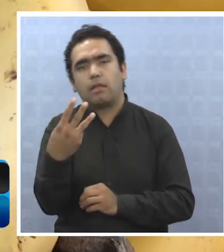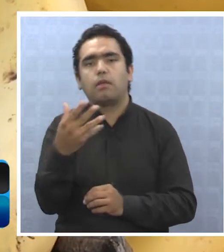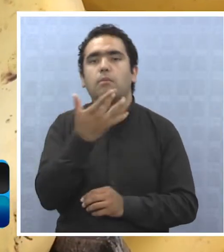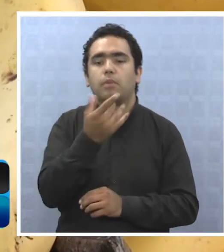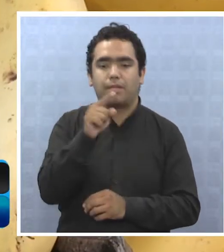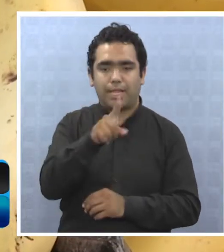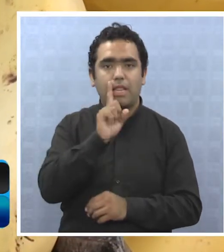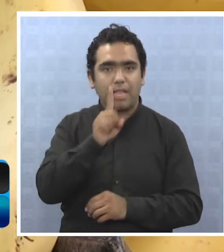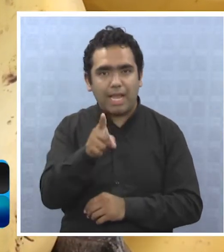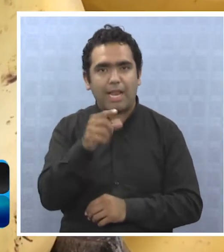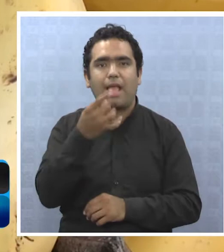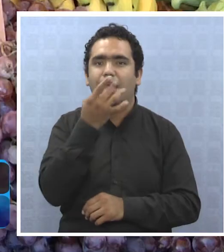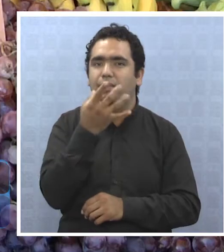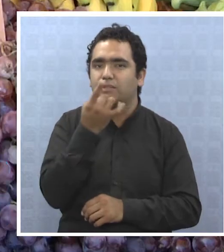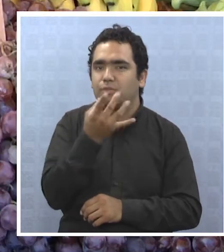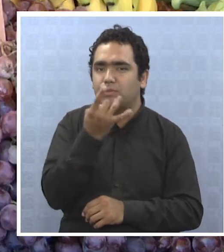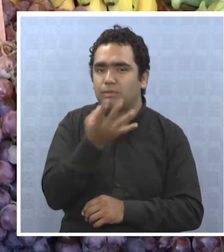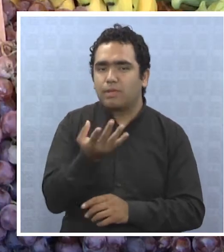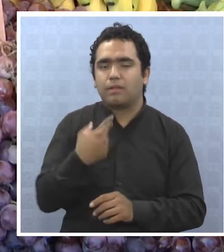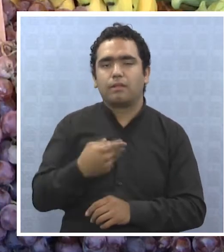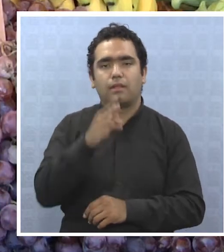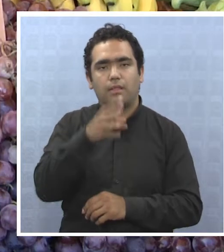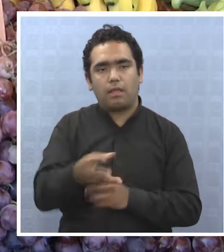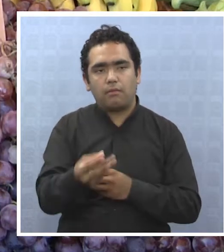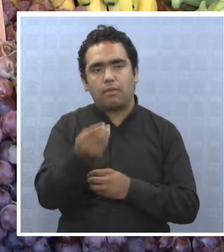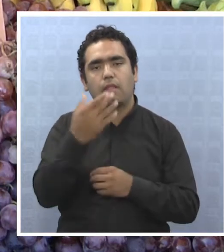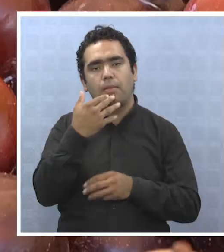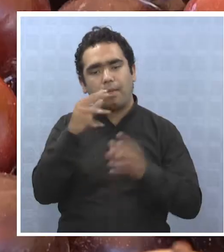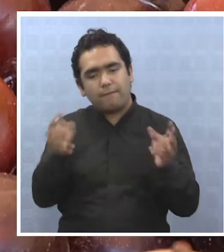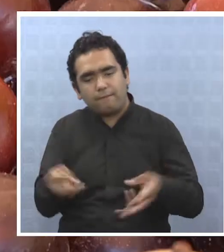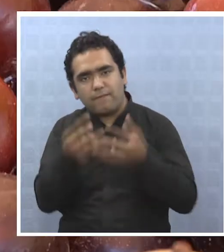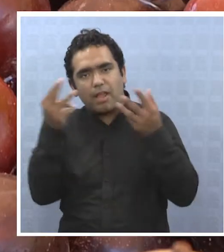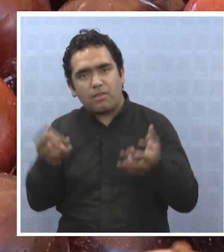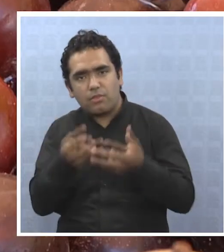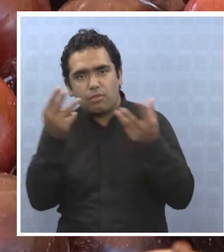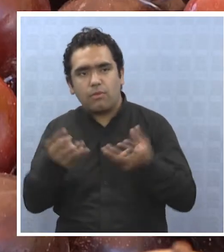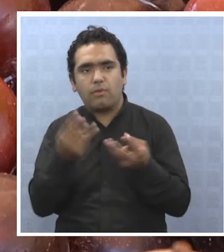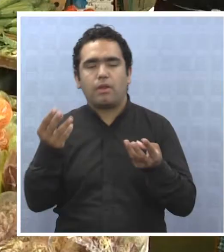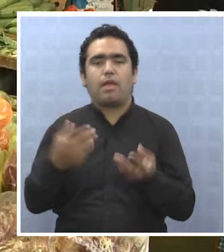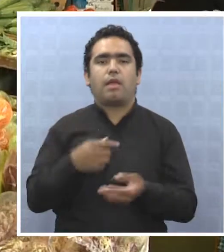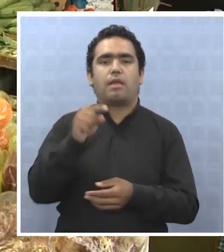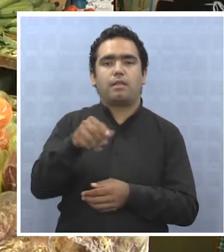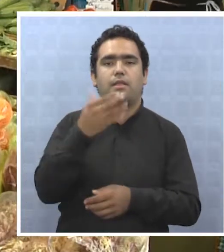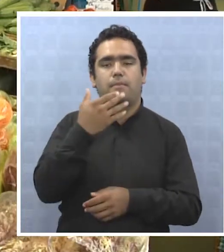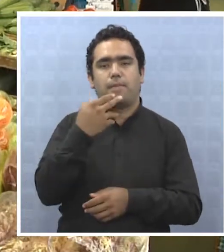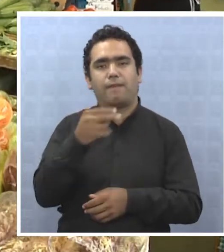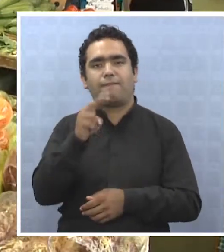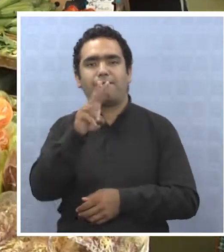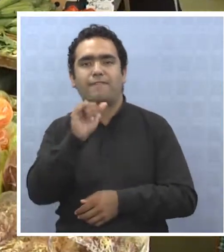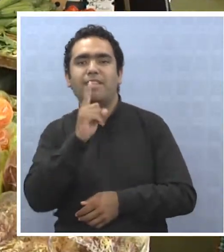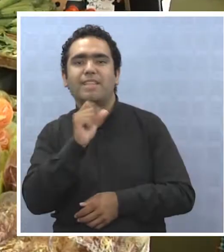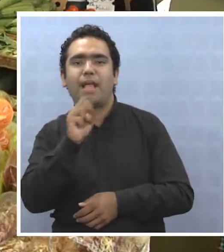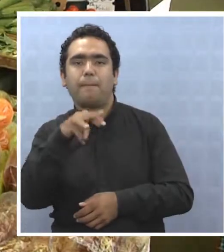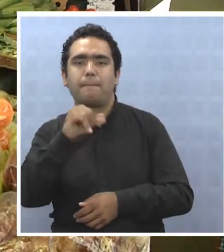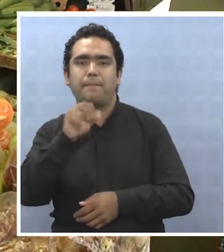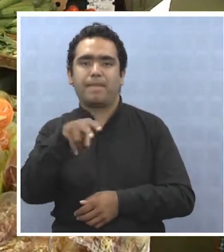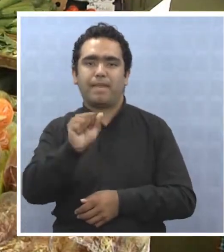también contienen azúcar, por lo que deben incorporarse verduras con gran aporte en fibra y vitaminas.